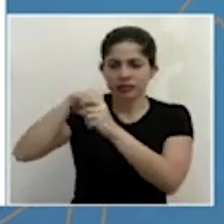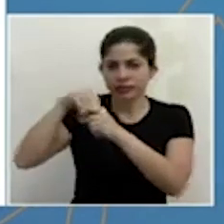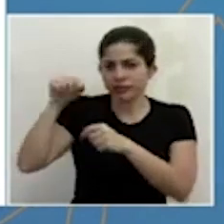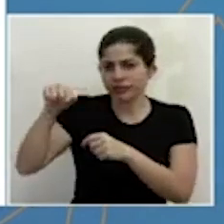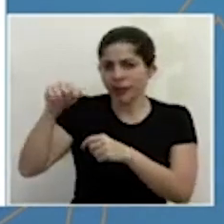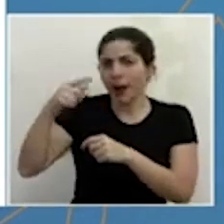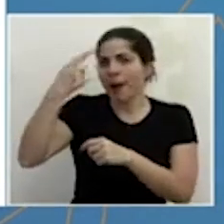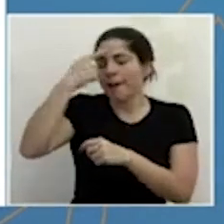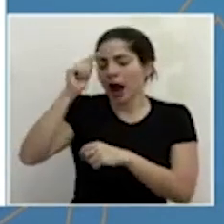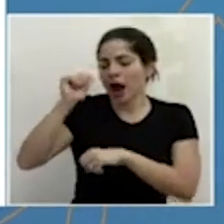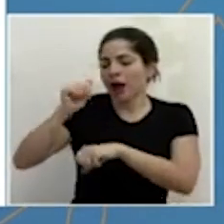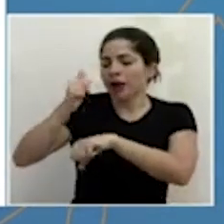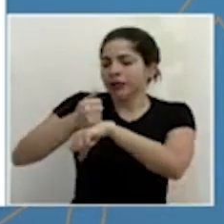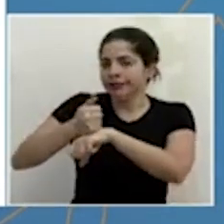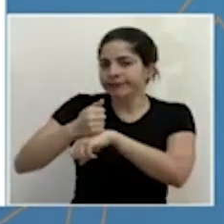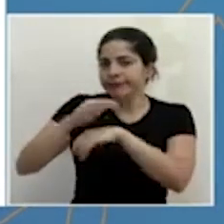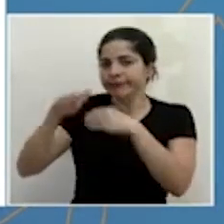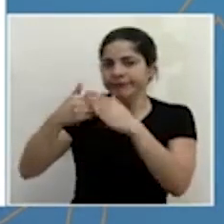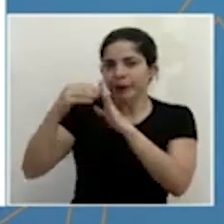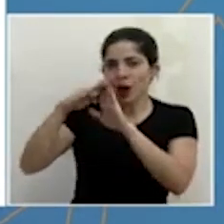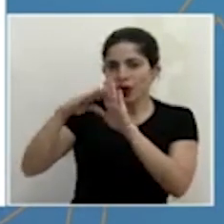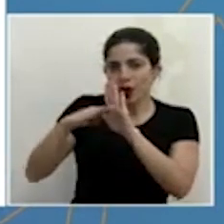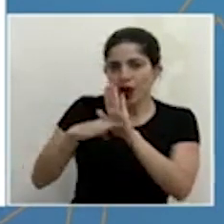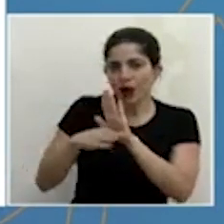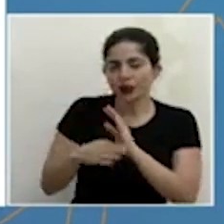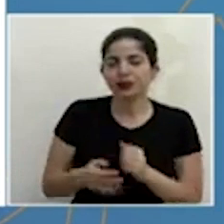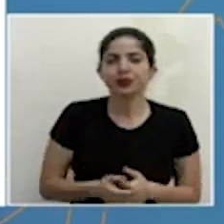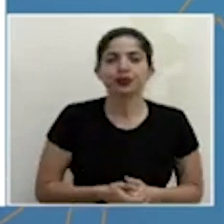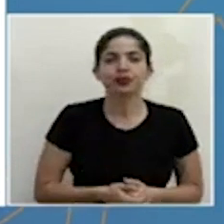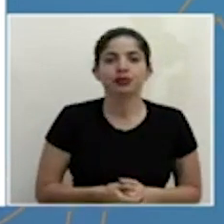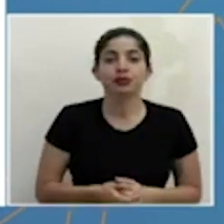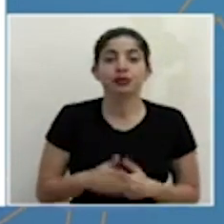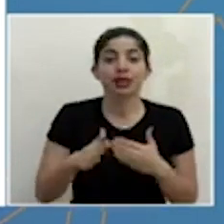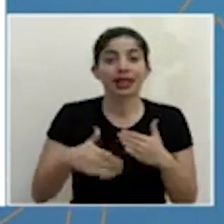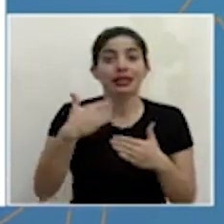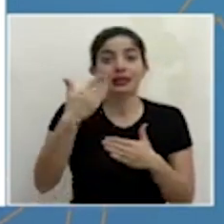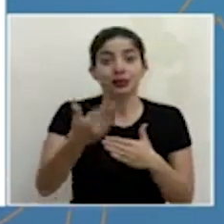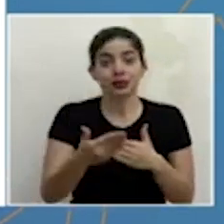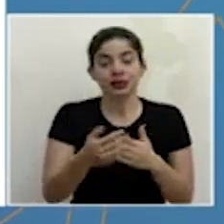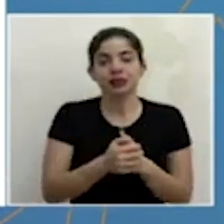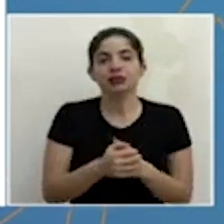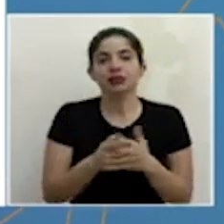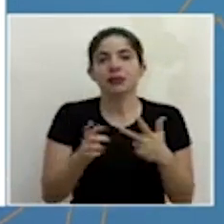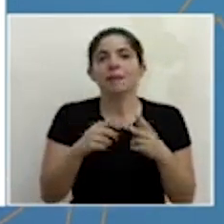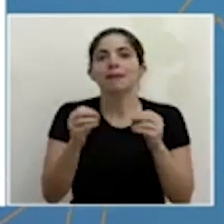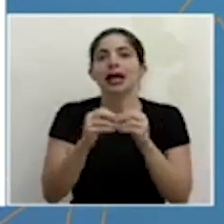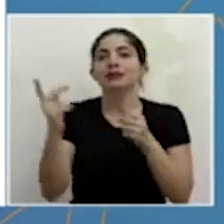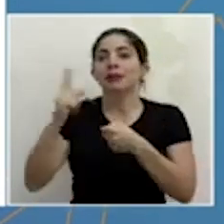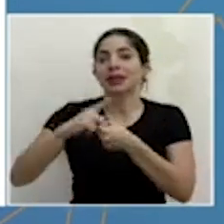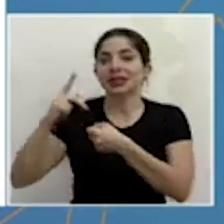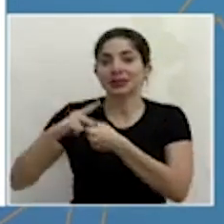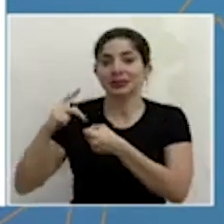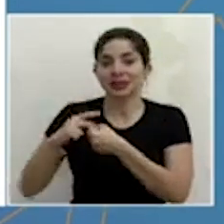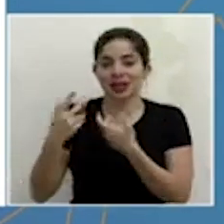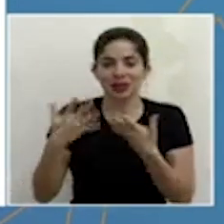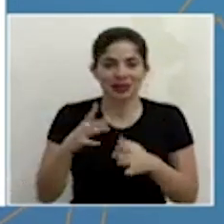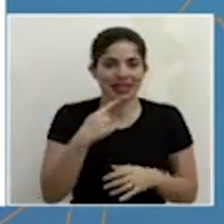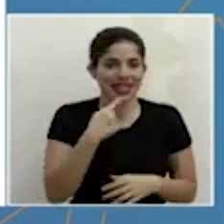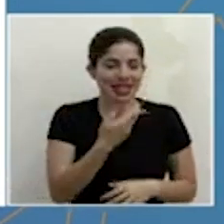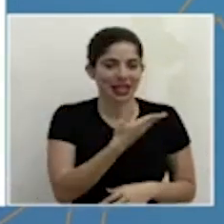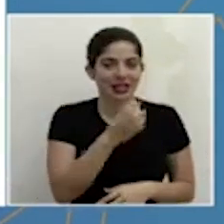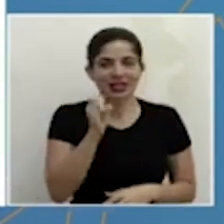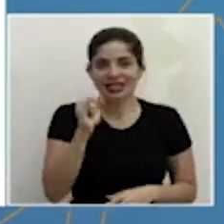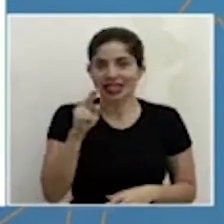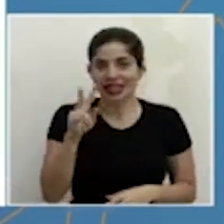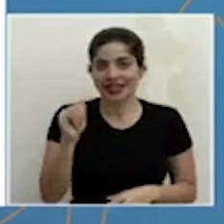el establecimiento de todos estos protocolos posteriormente de una manera participativa como ha hecho énfasis doña Silvia